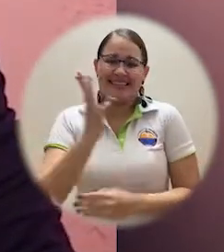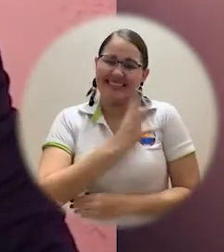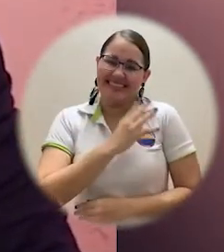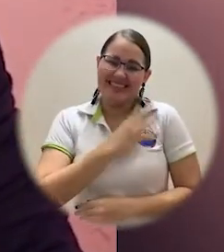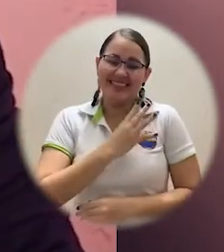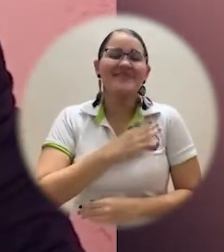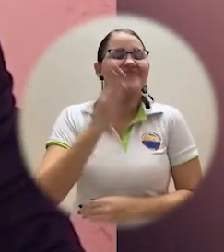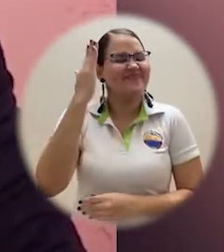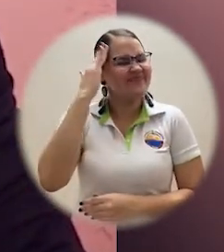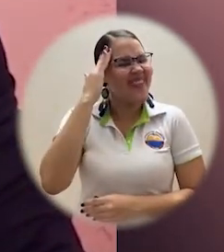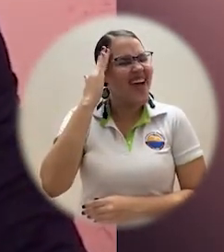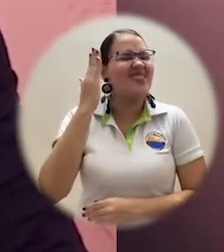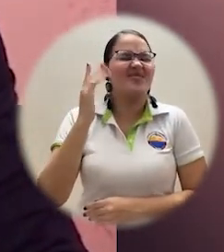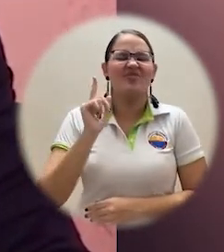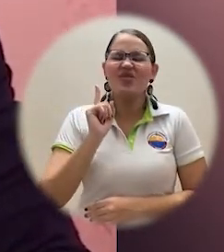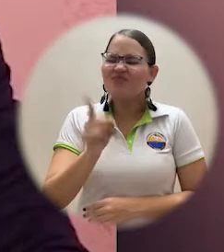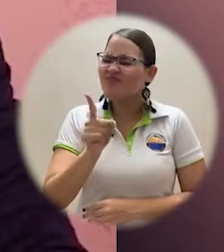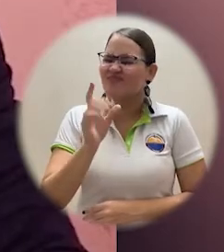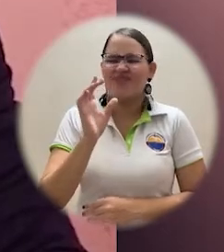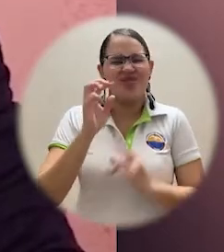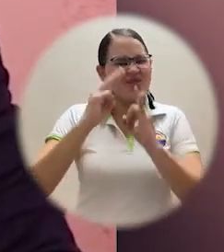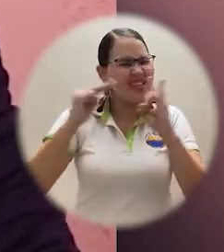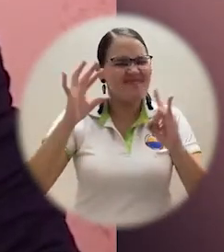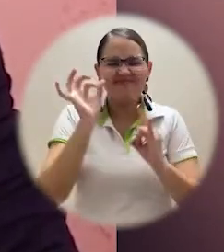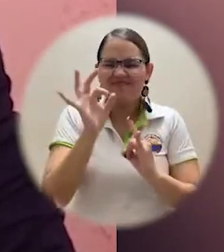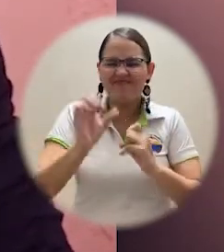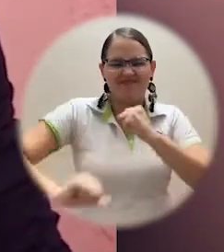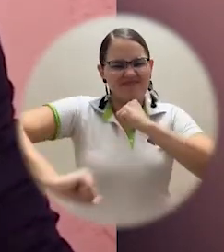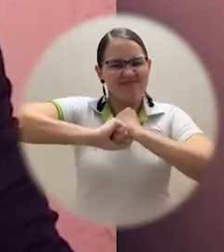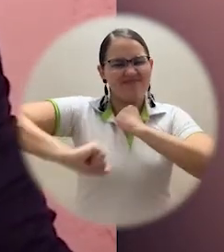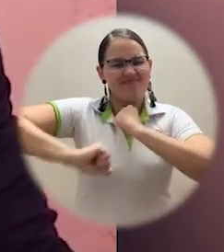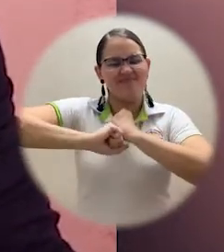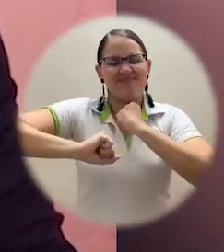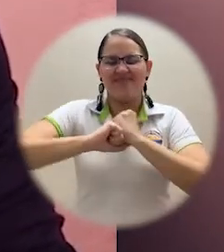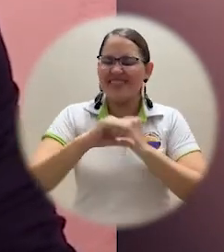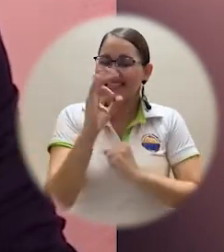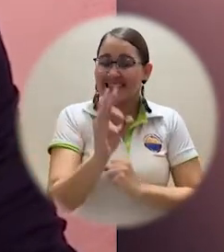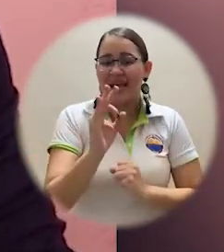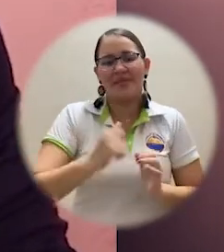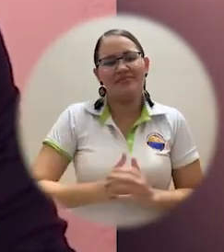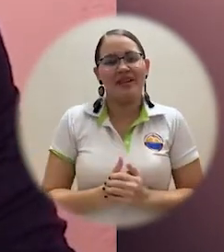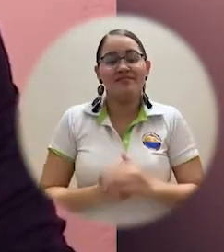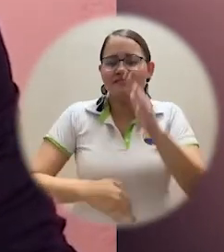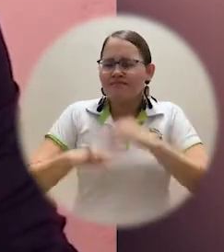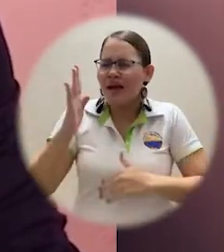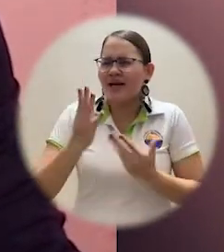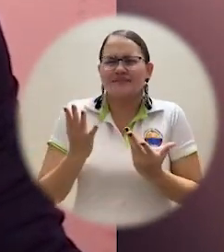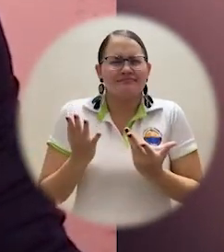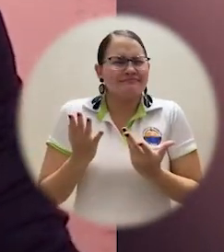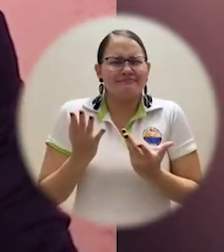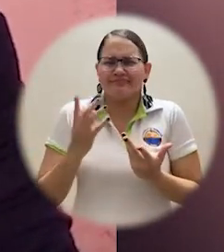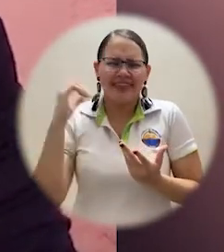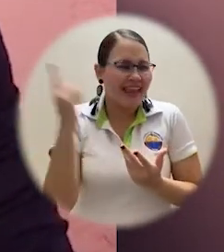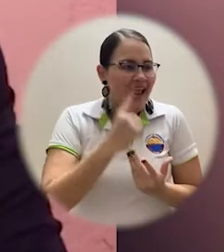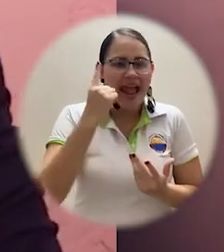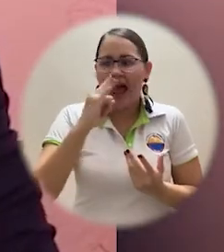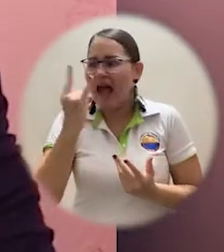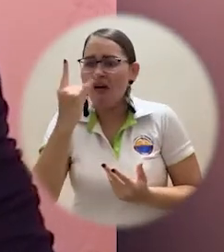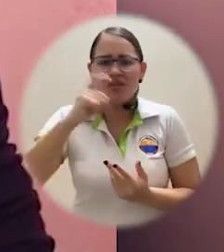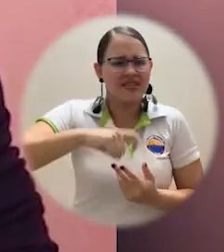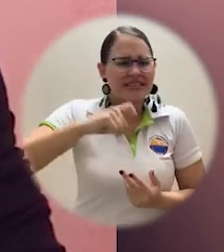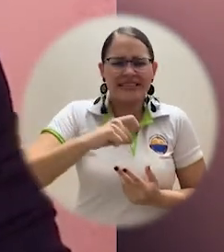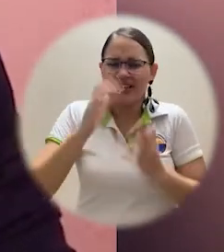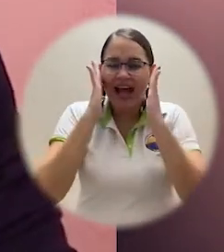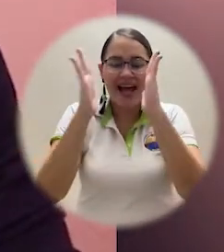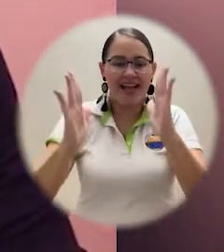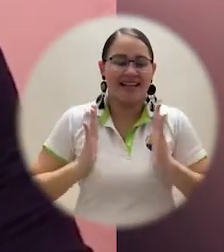contamos con la Universidad del Magdalena que nos garantiza su vital apoyo para